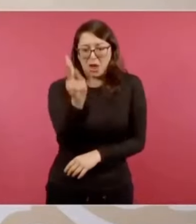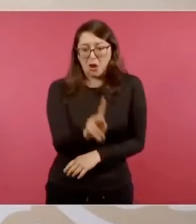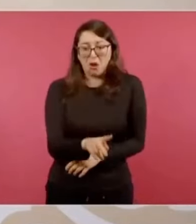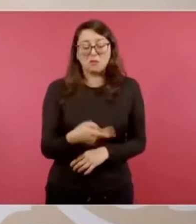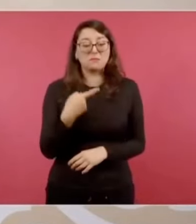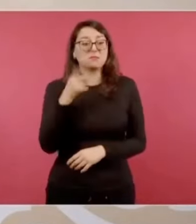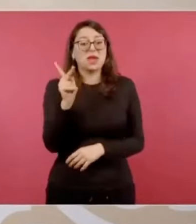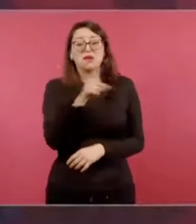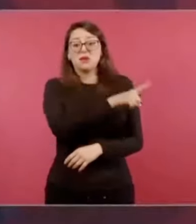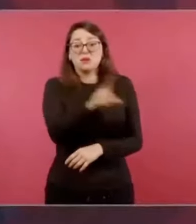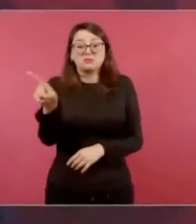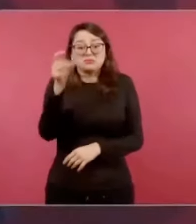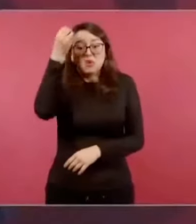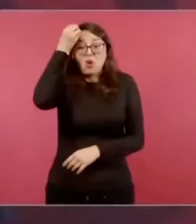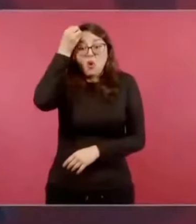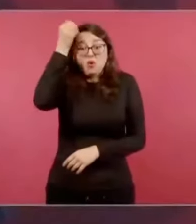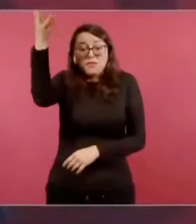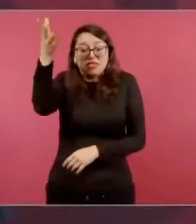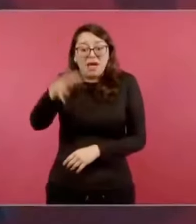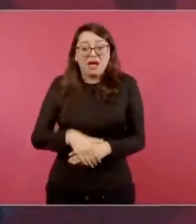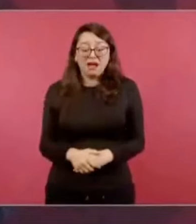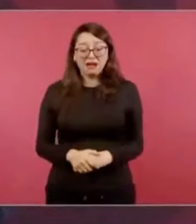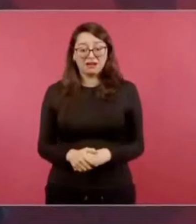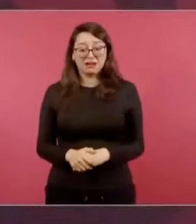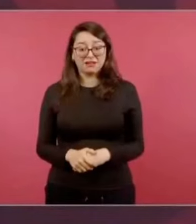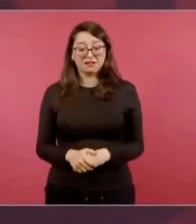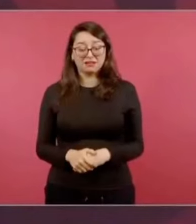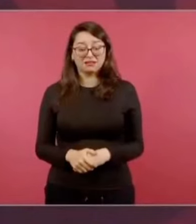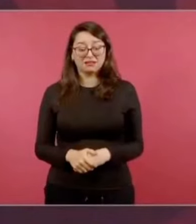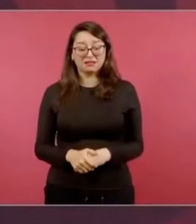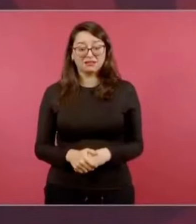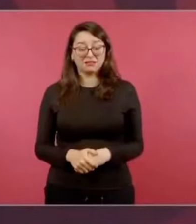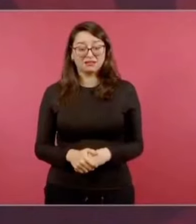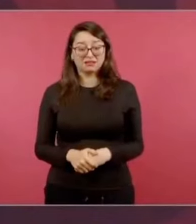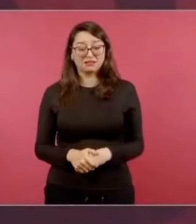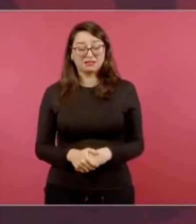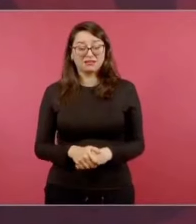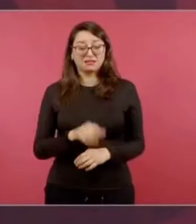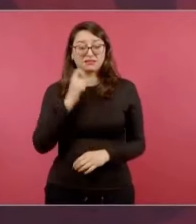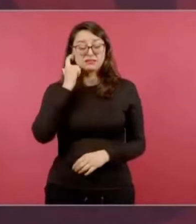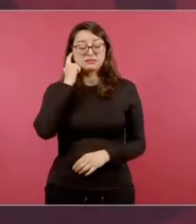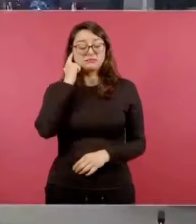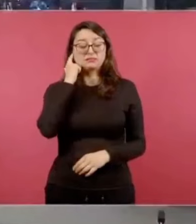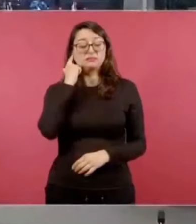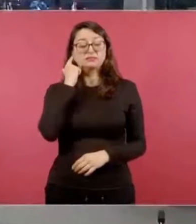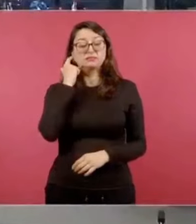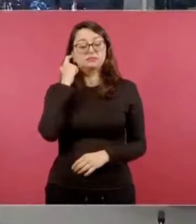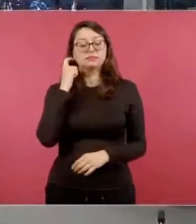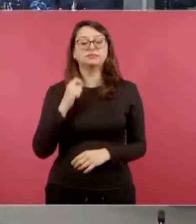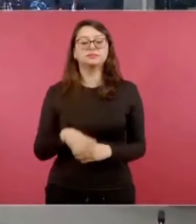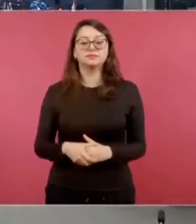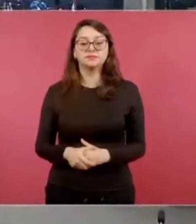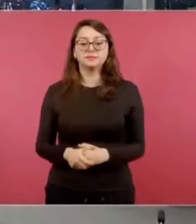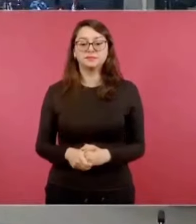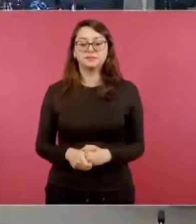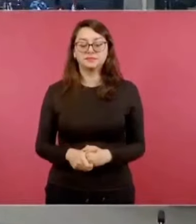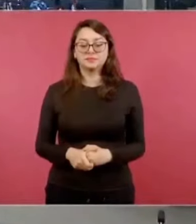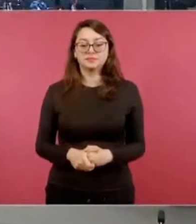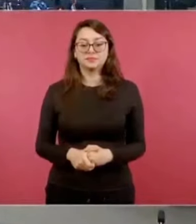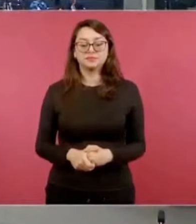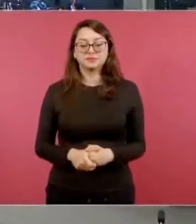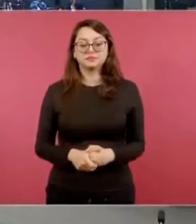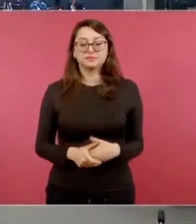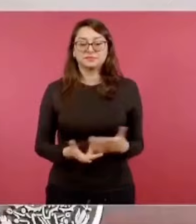olvidó, entonces es